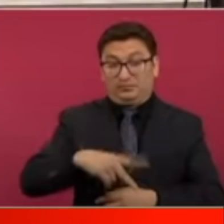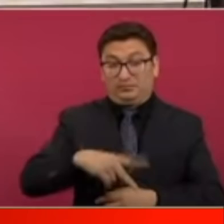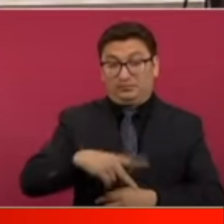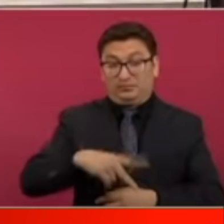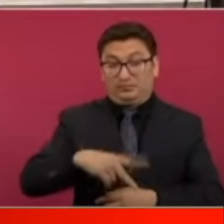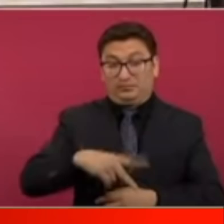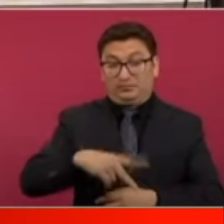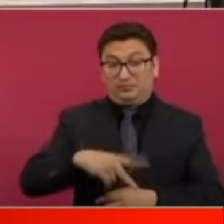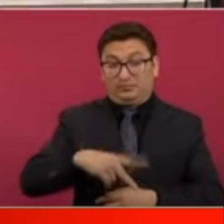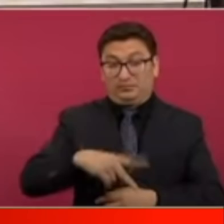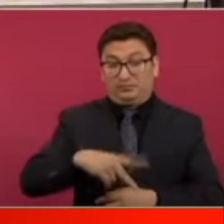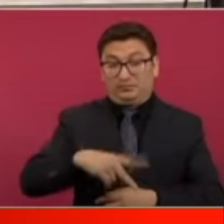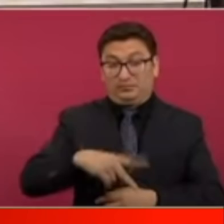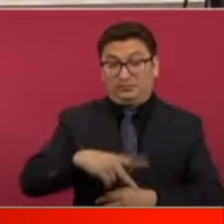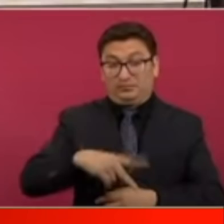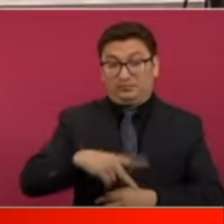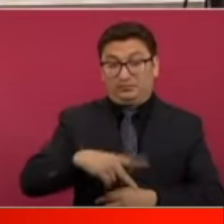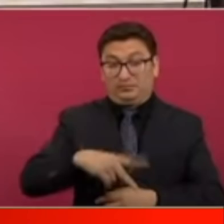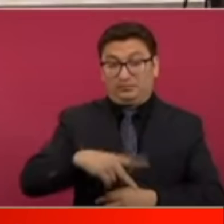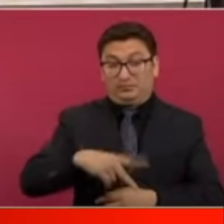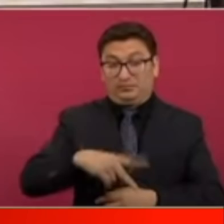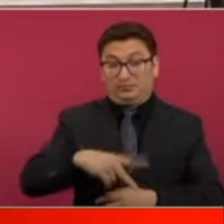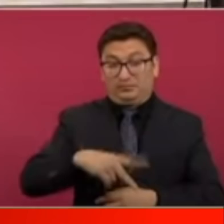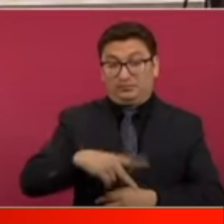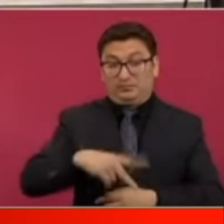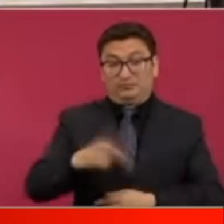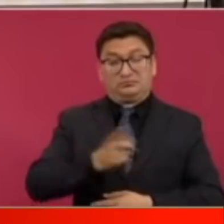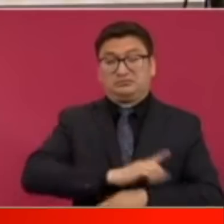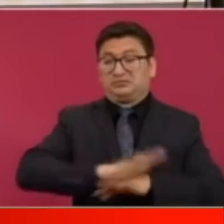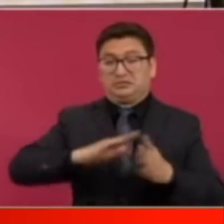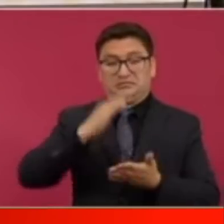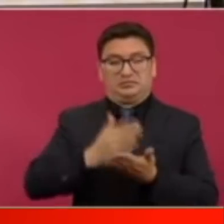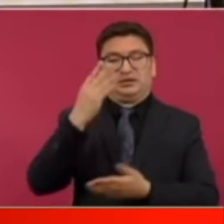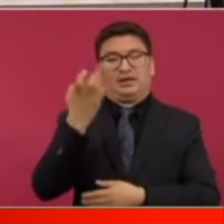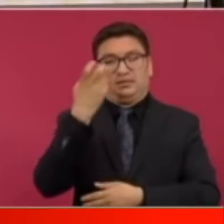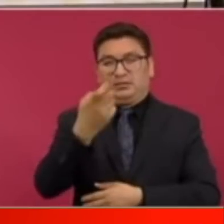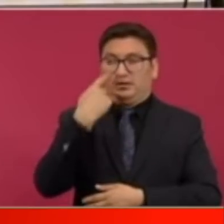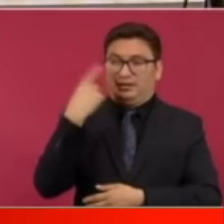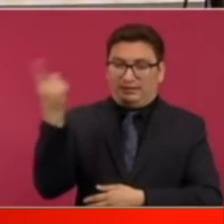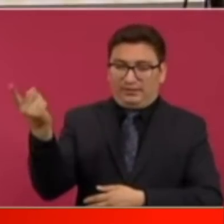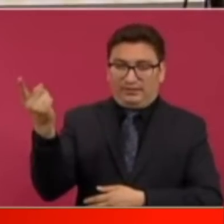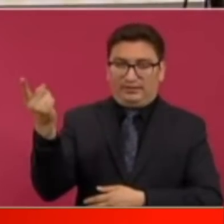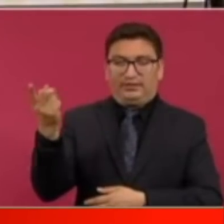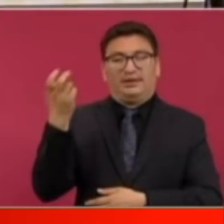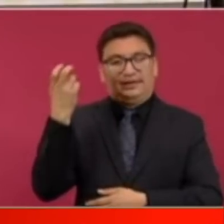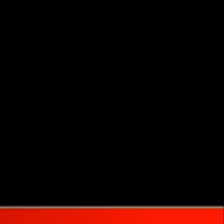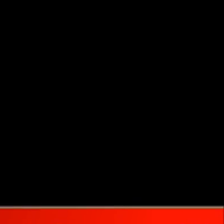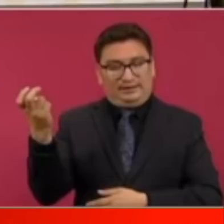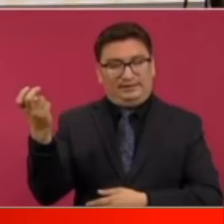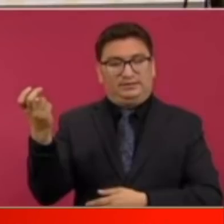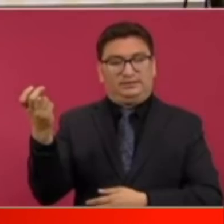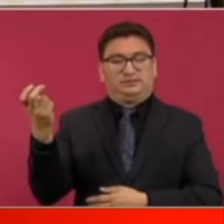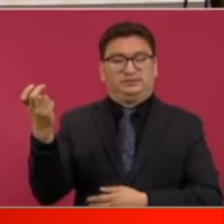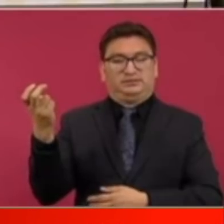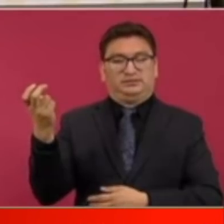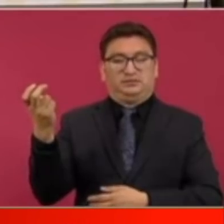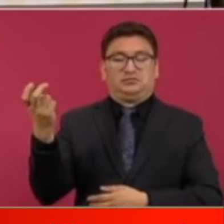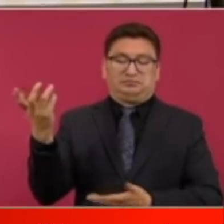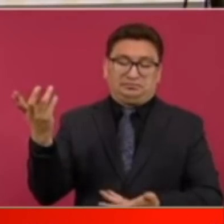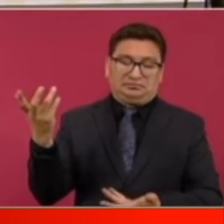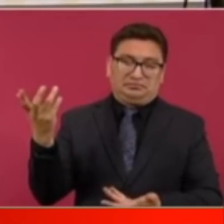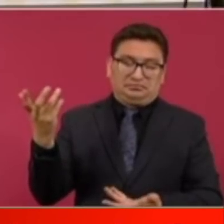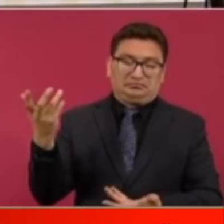presidente Andrés Manuel escuchemos que fue lo que sucedió esto es lo que tenemos que